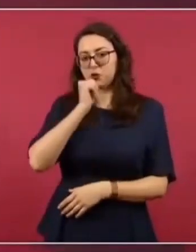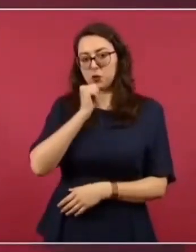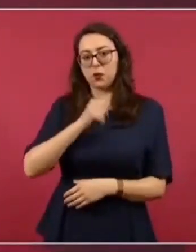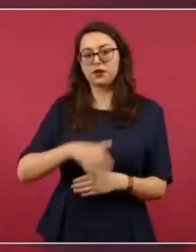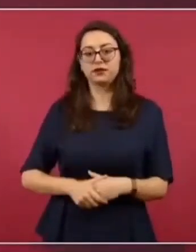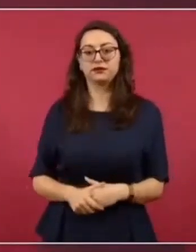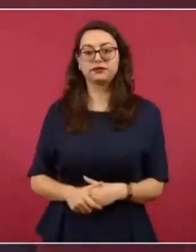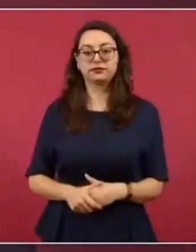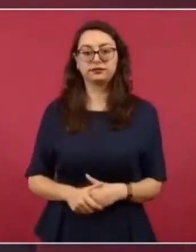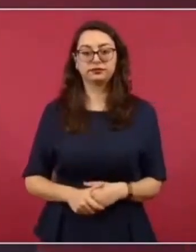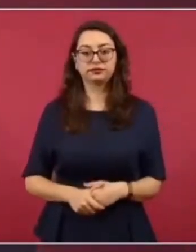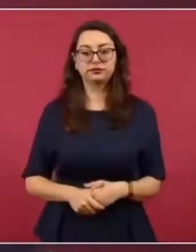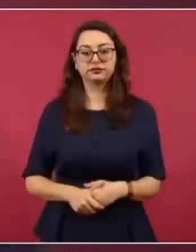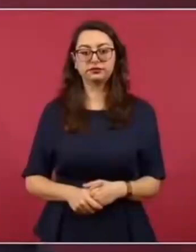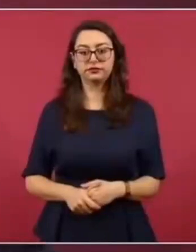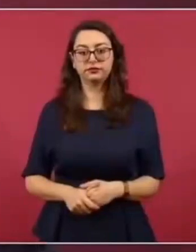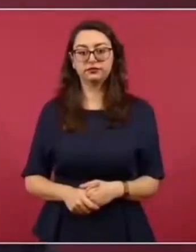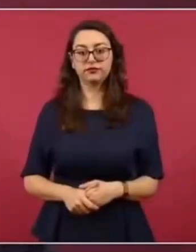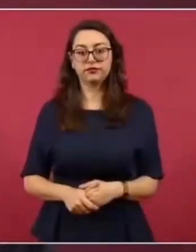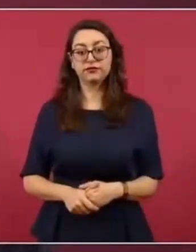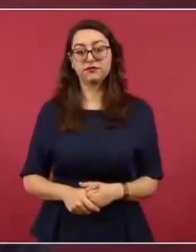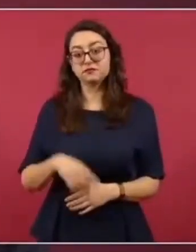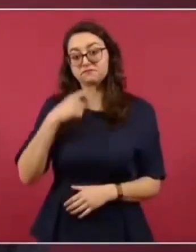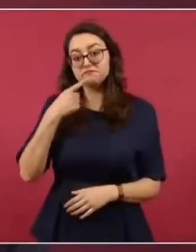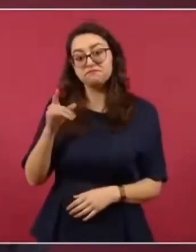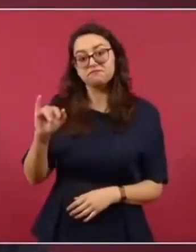la República. Entonces, le dijo que sí.